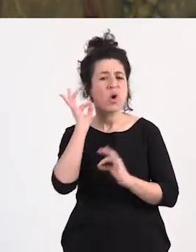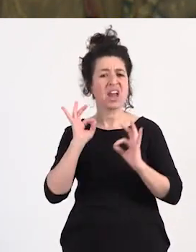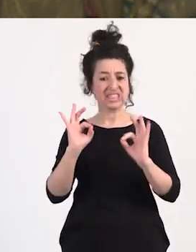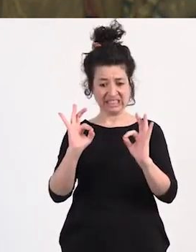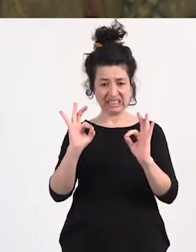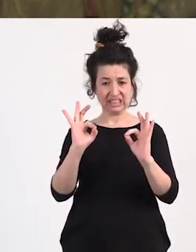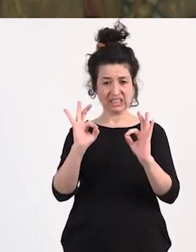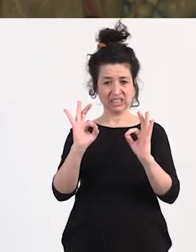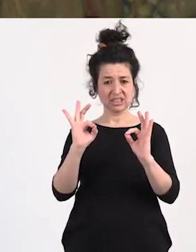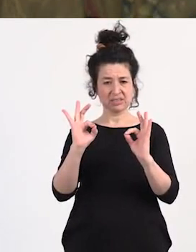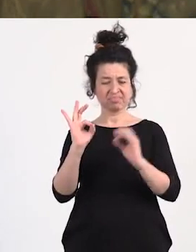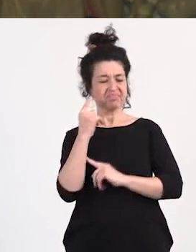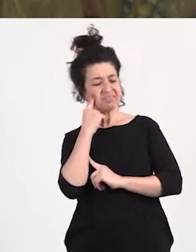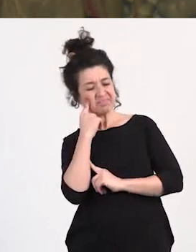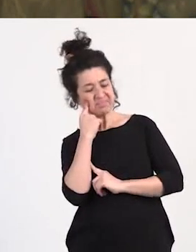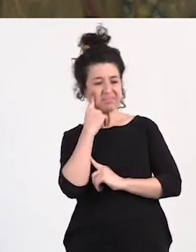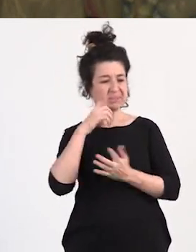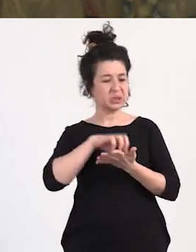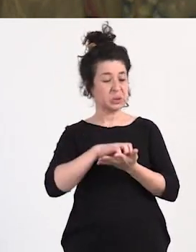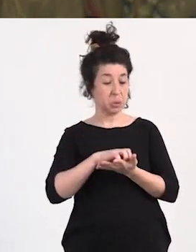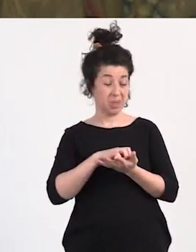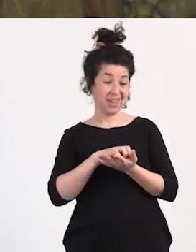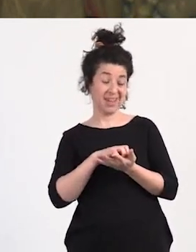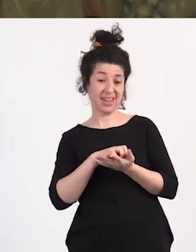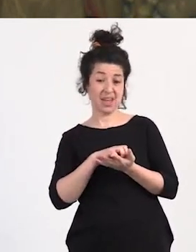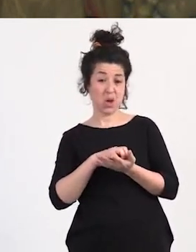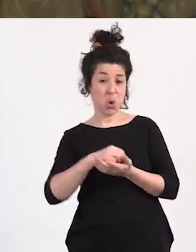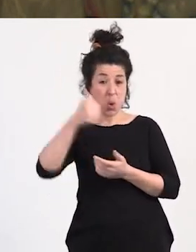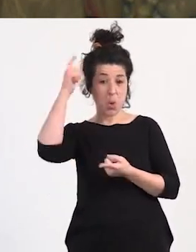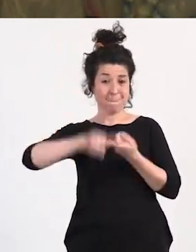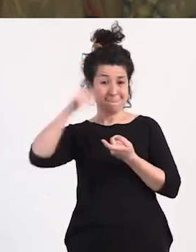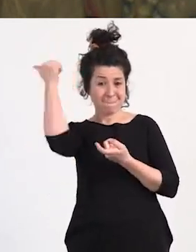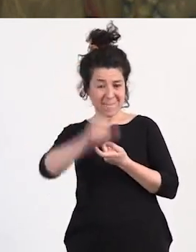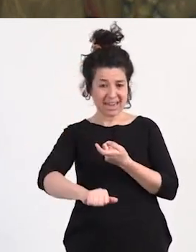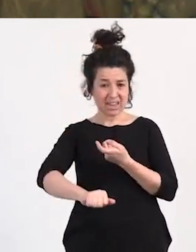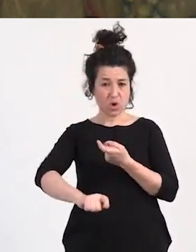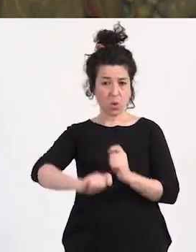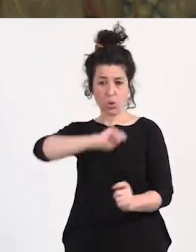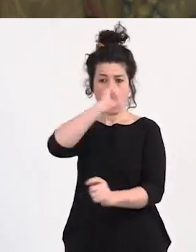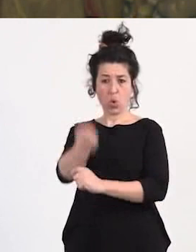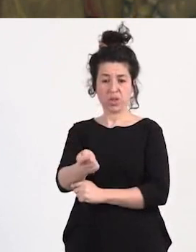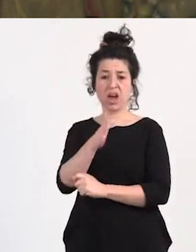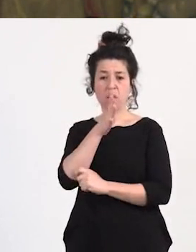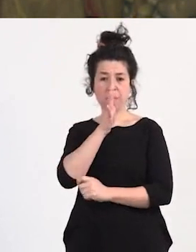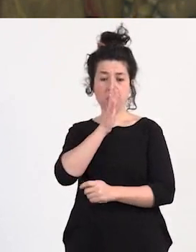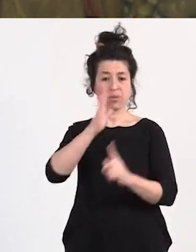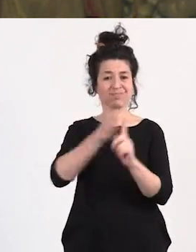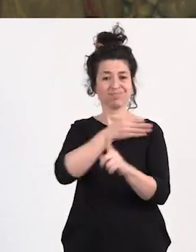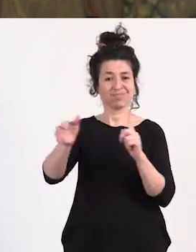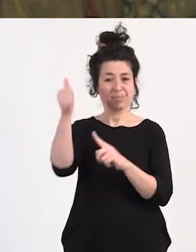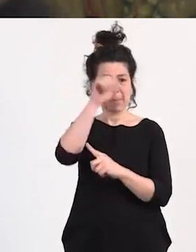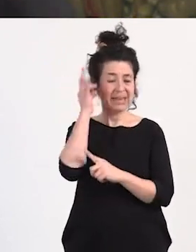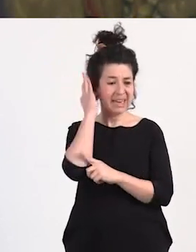le cuestionaba porque encima de que el marido había sido juzgado por maltrato le quería quitar los hijos